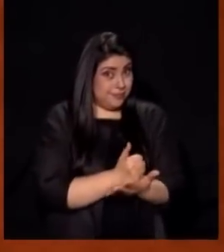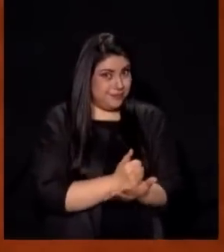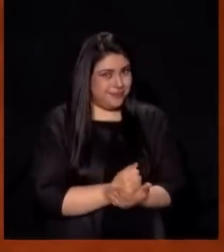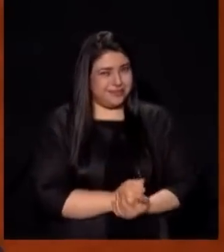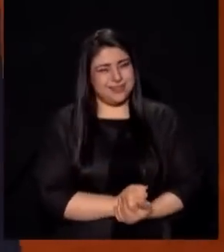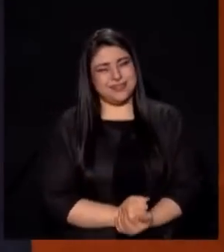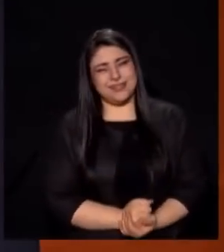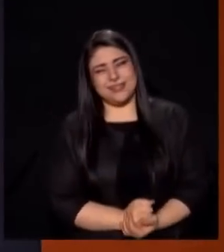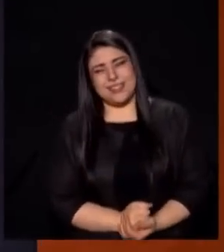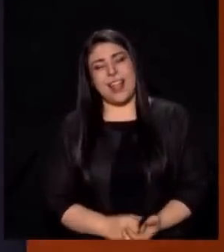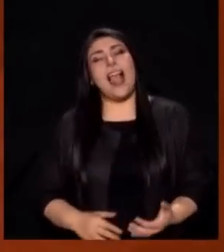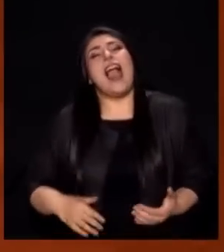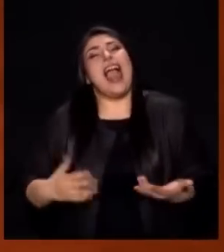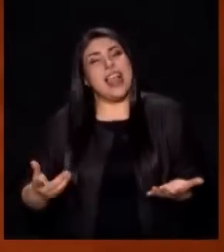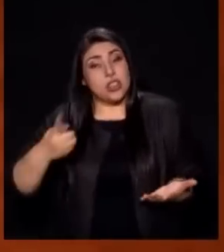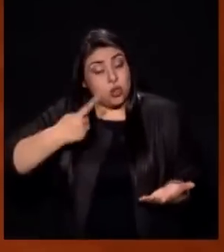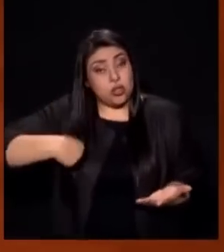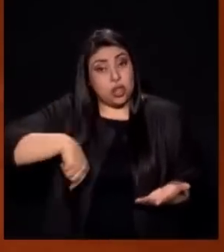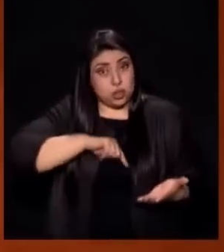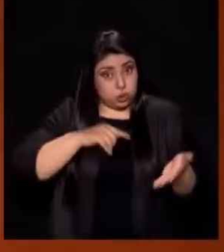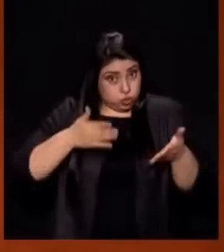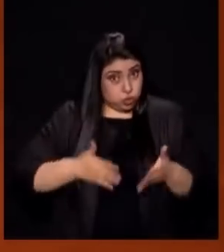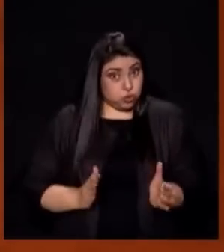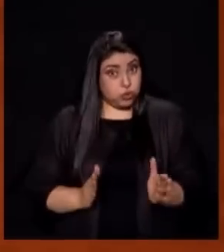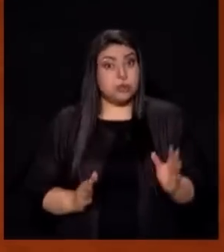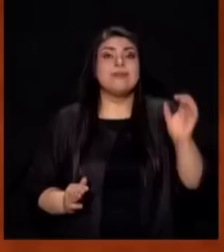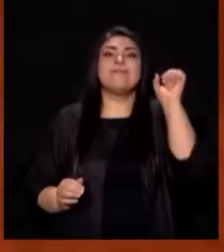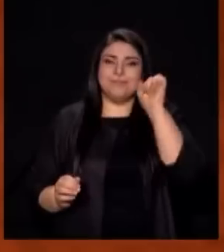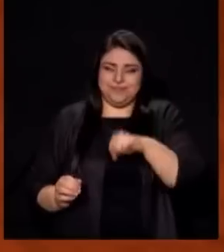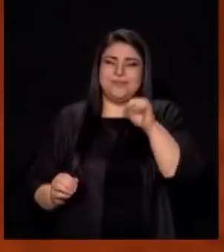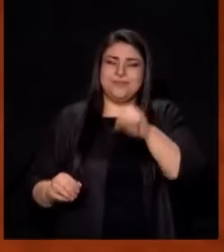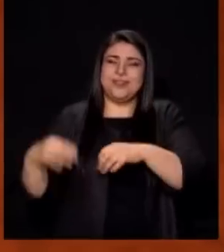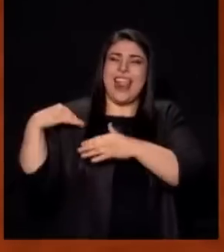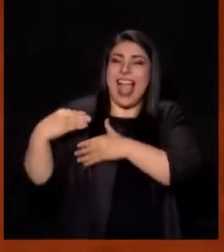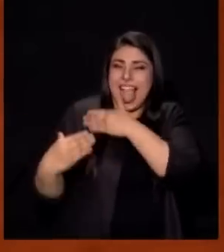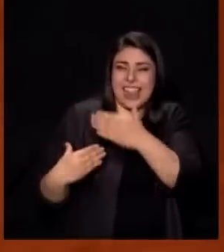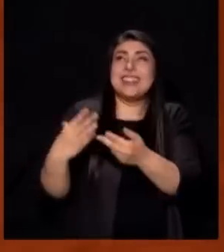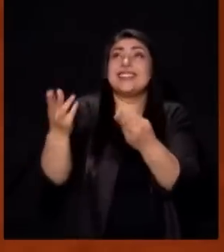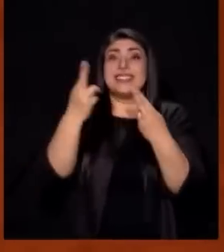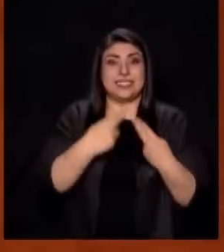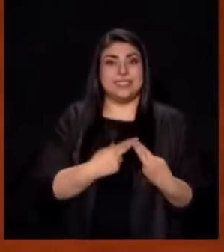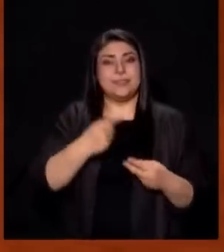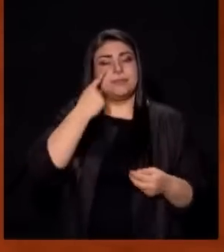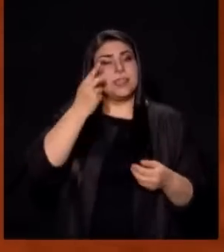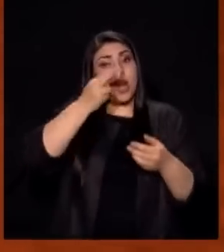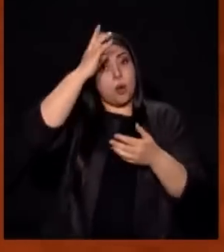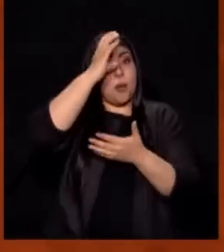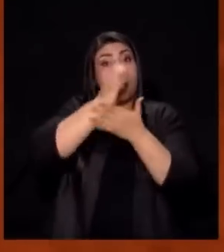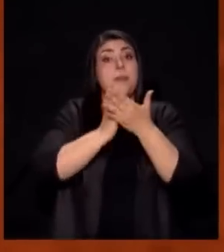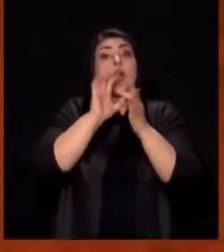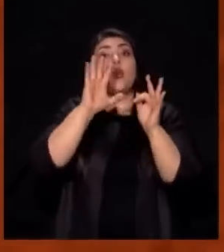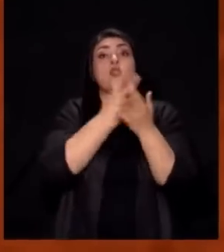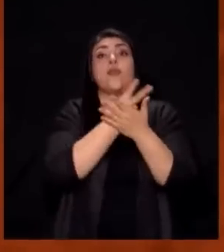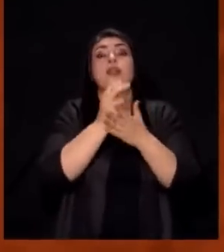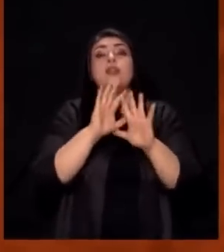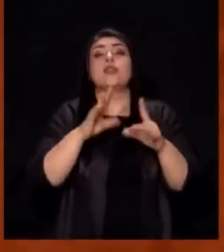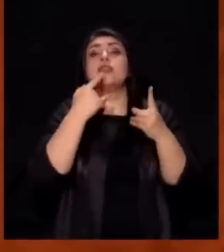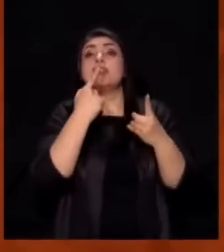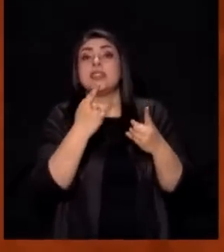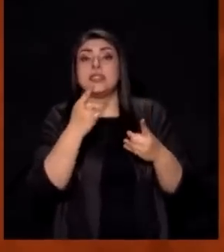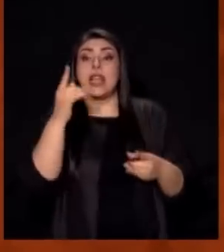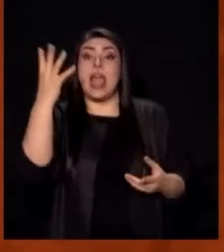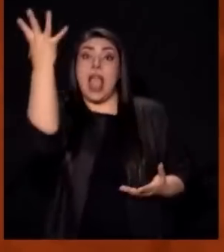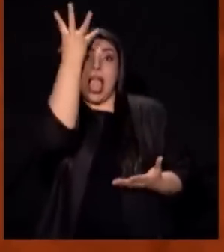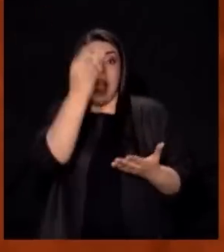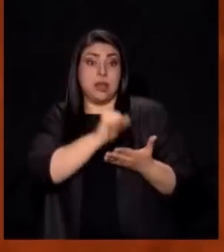Entonces somos hijos con herencia Romanos 8.16 El Espíritu mismo da testimonio a nuestro